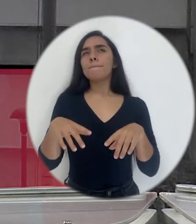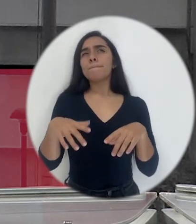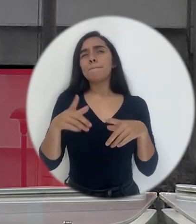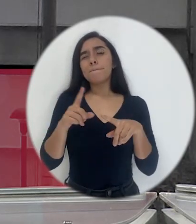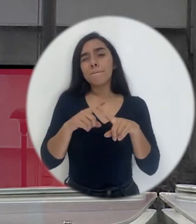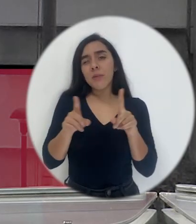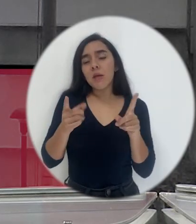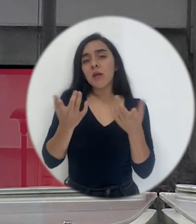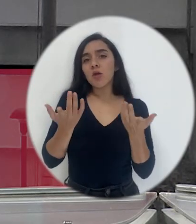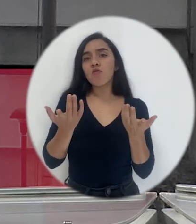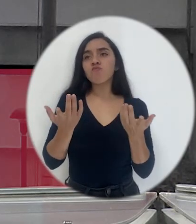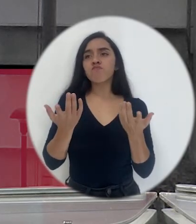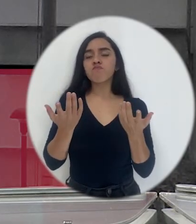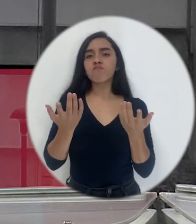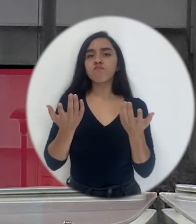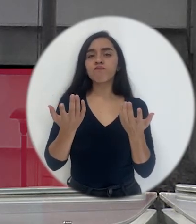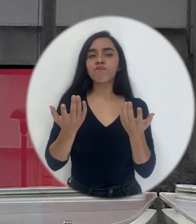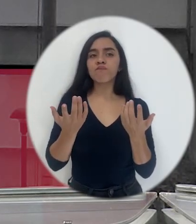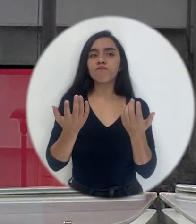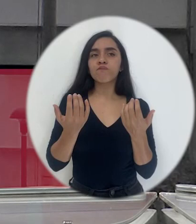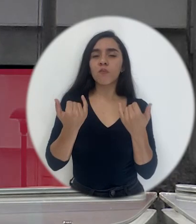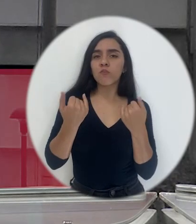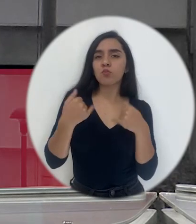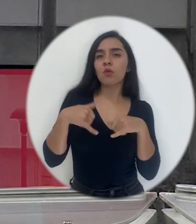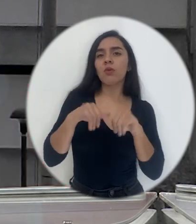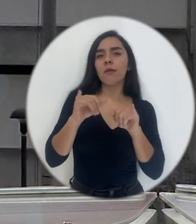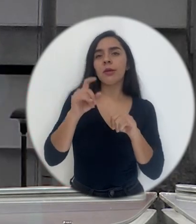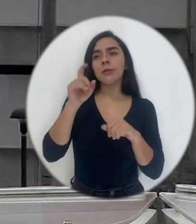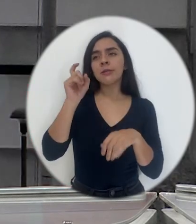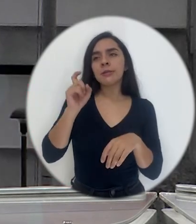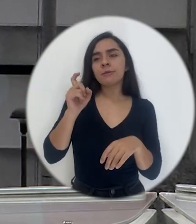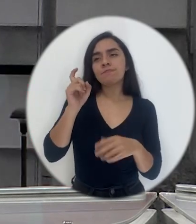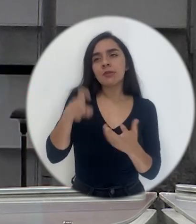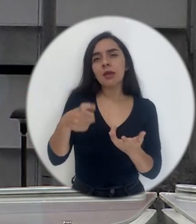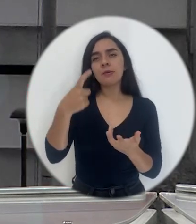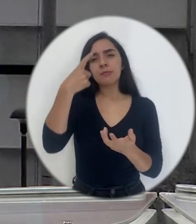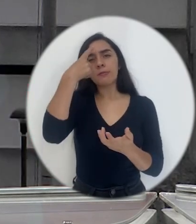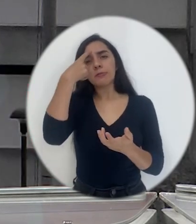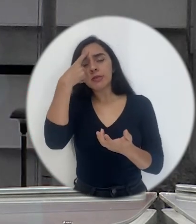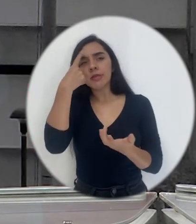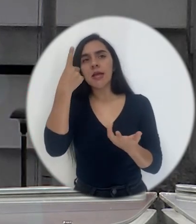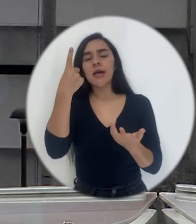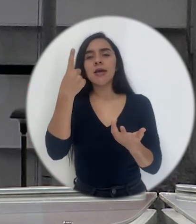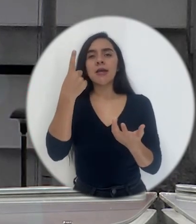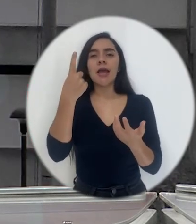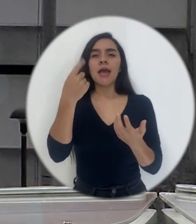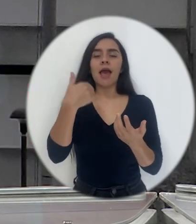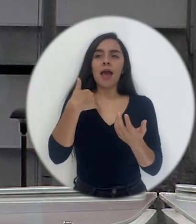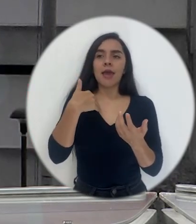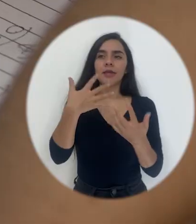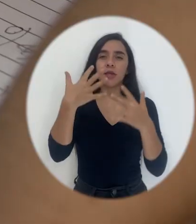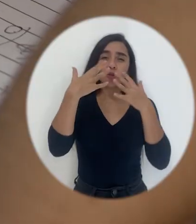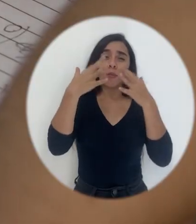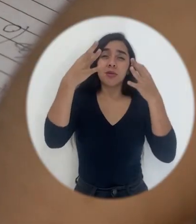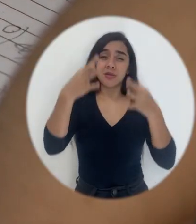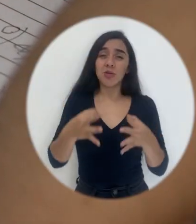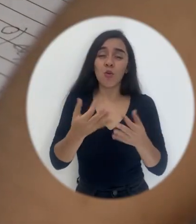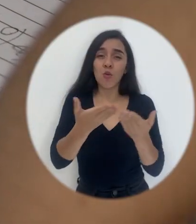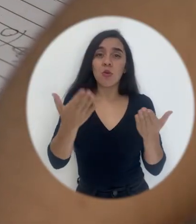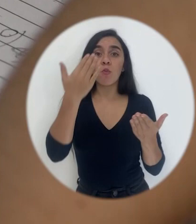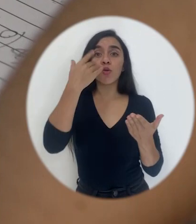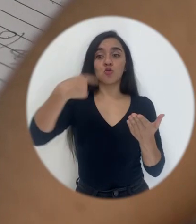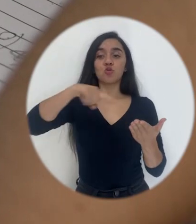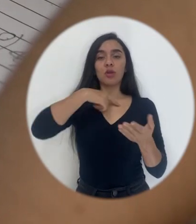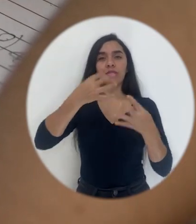creo que quedan cosillas ahí en las que hay que pensar, hay que tomar decisiones, ¿verdad? Porque estamos